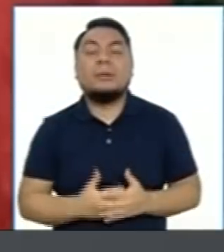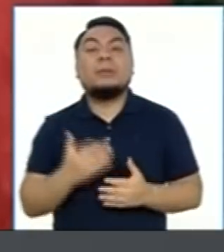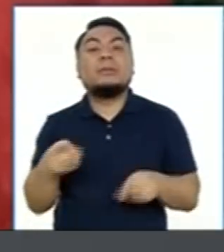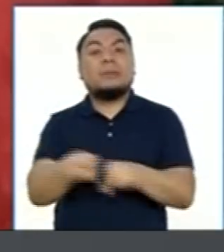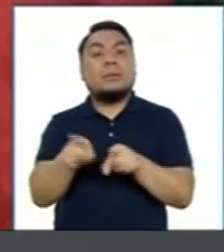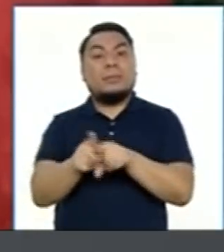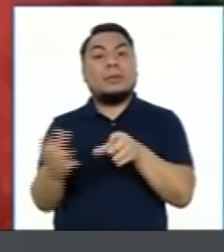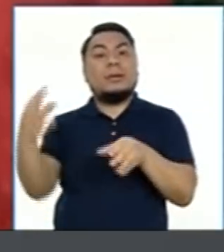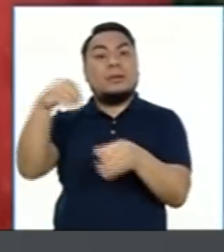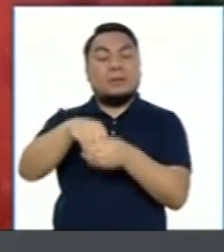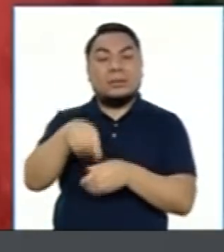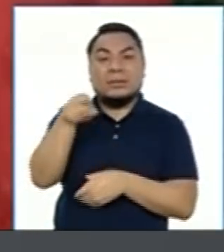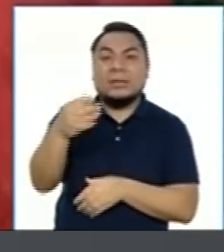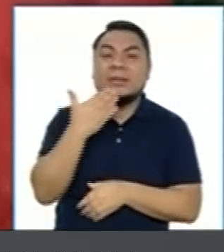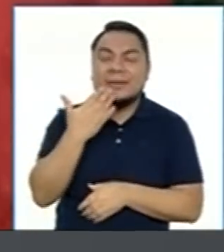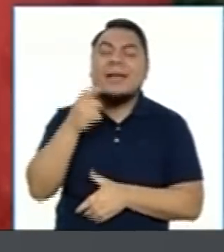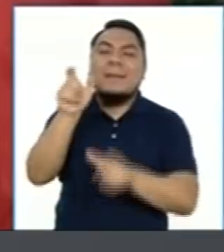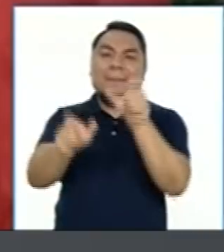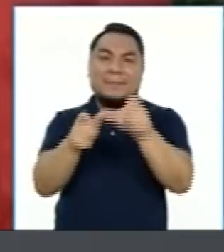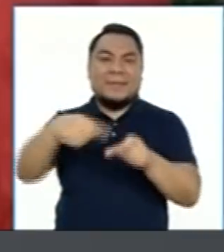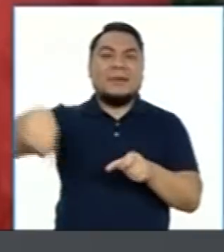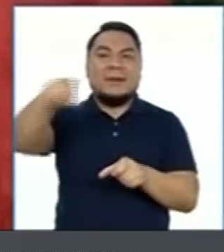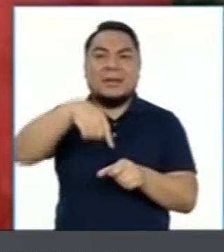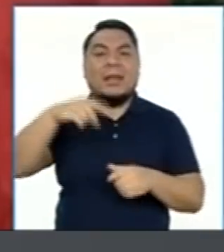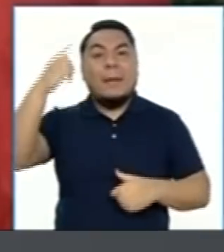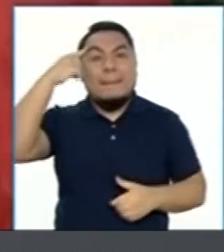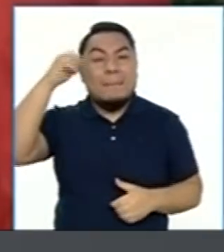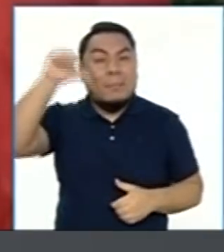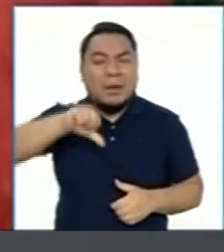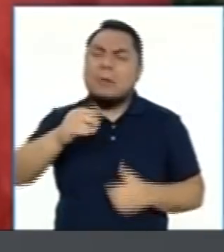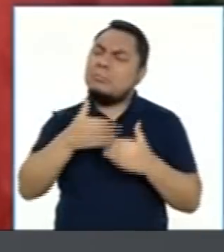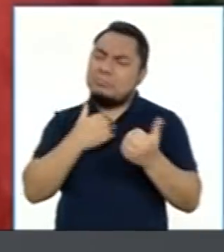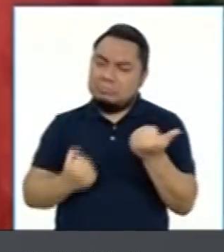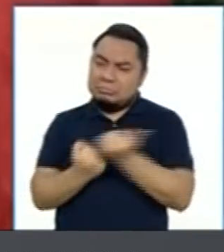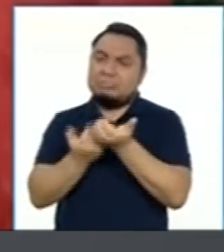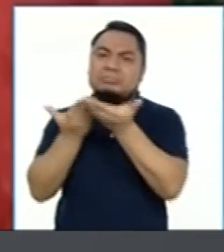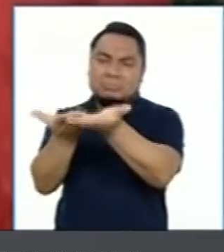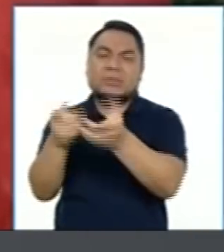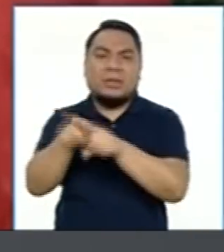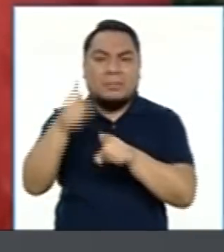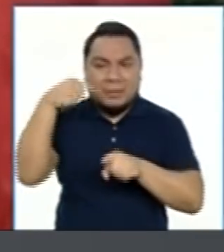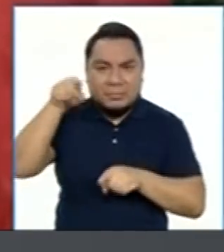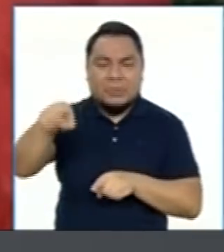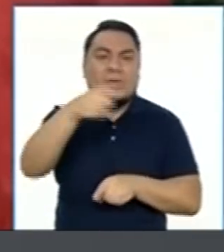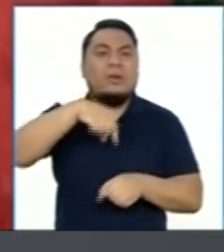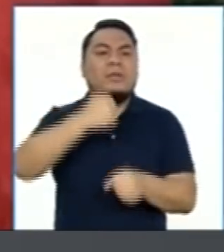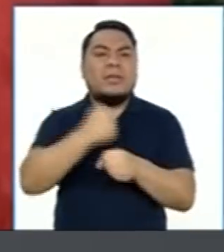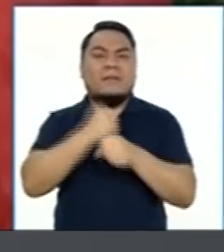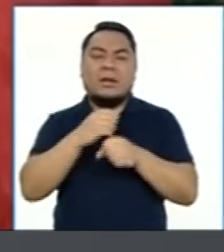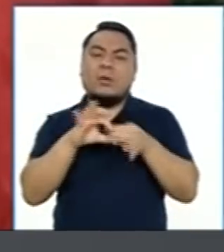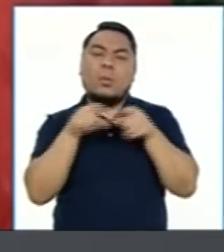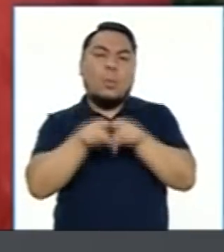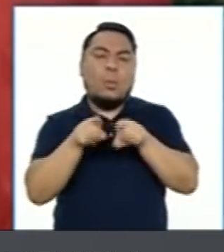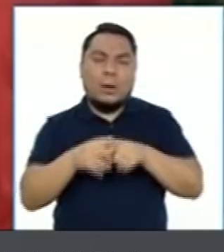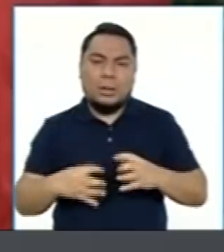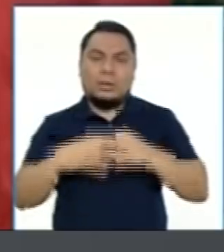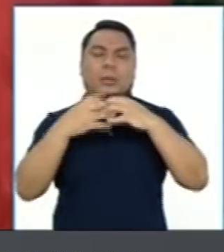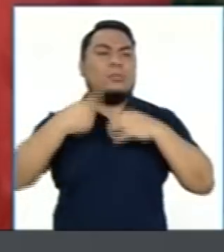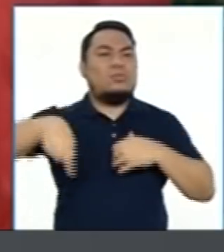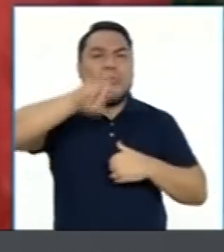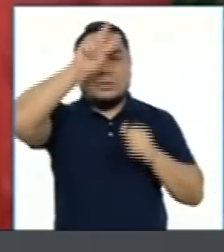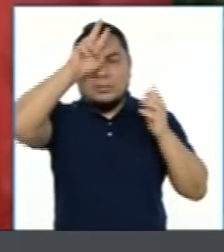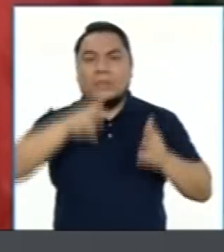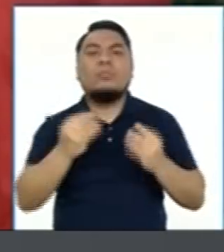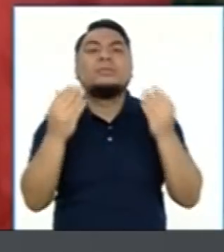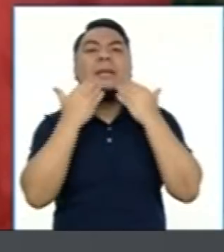inclusive de las personas que piensan equivocadamente. También por ellos. Trabajamos con el mismo esfuerzo por